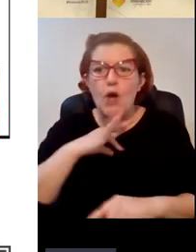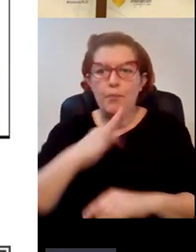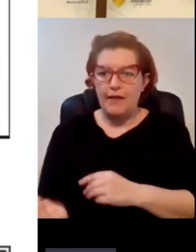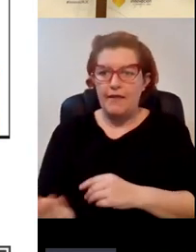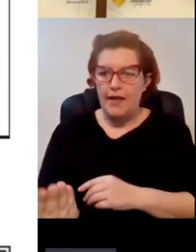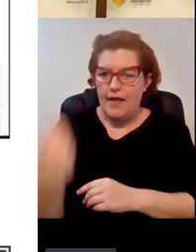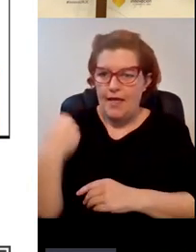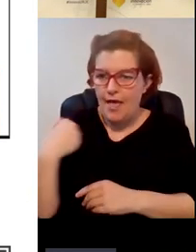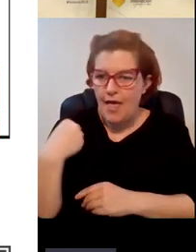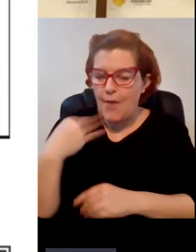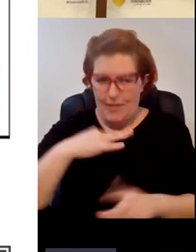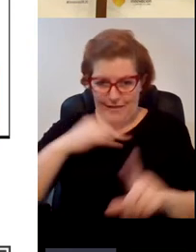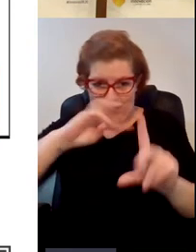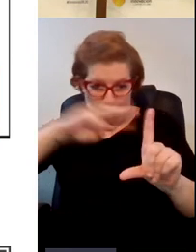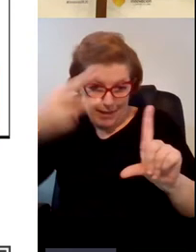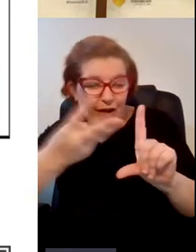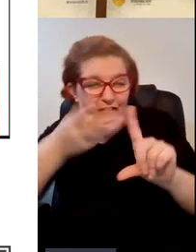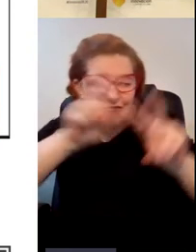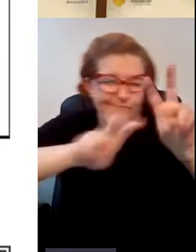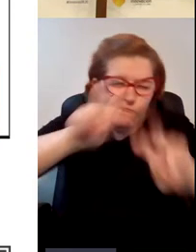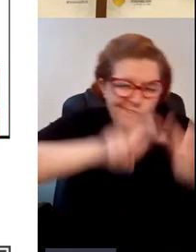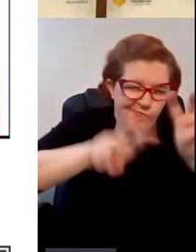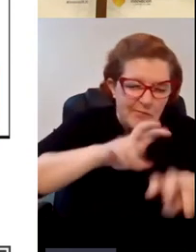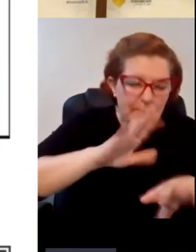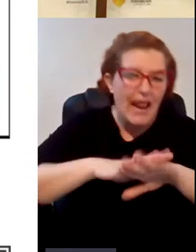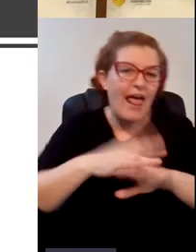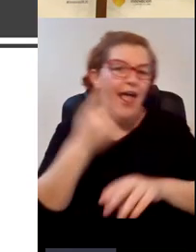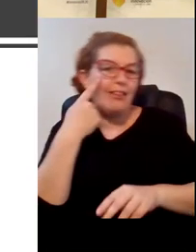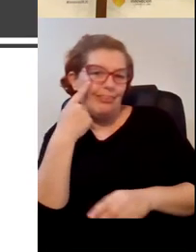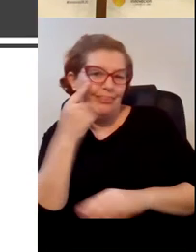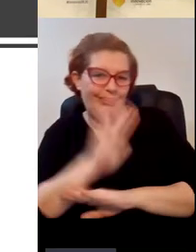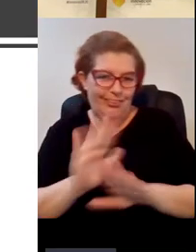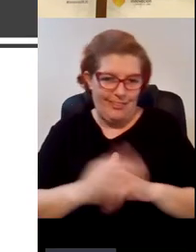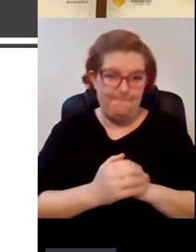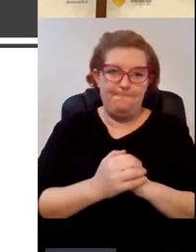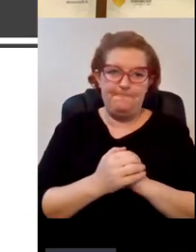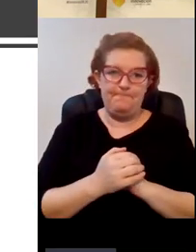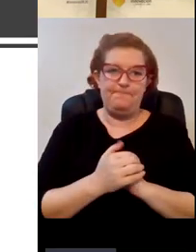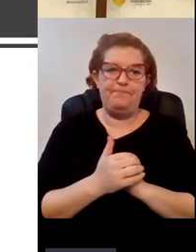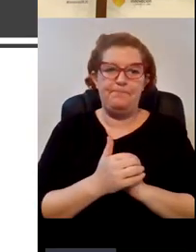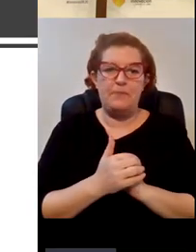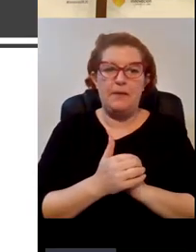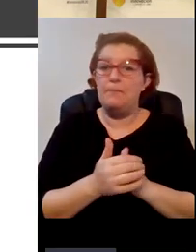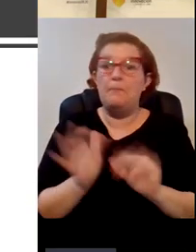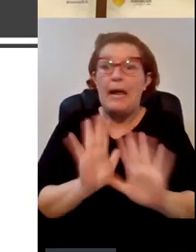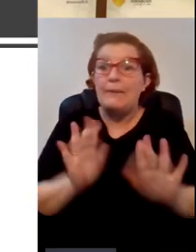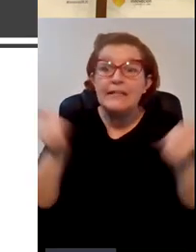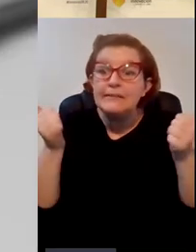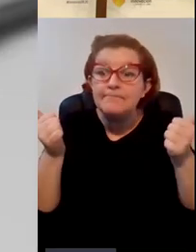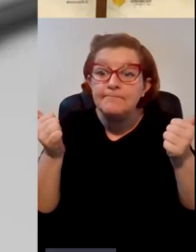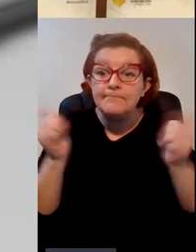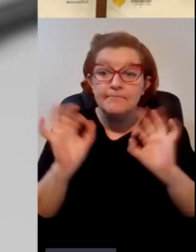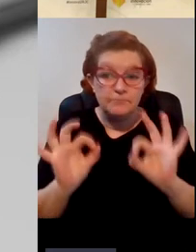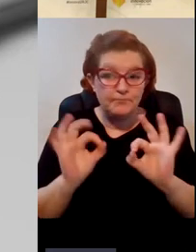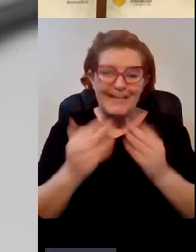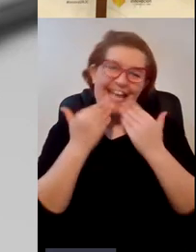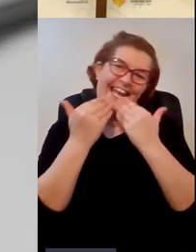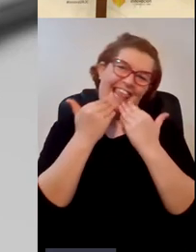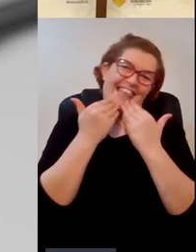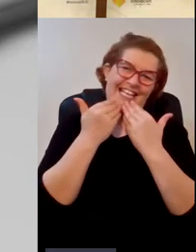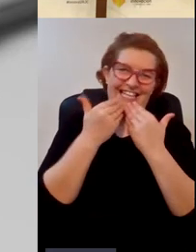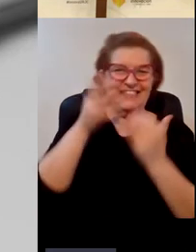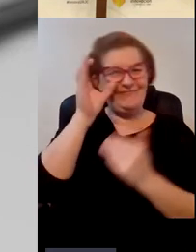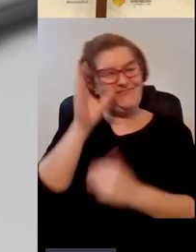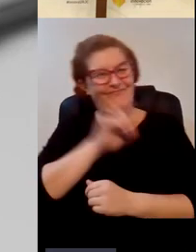estar ahí navegando un poquito para que lo veáis y nada más y muchísimas gracias